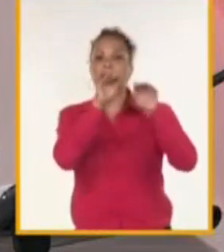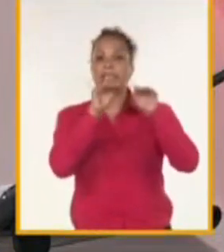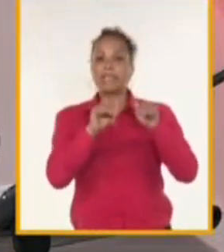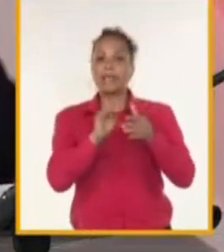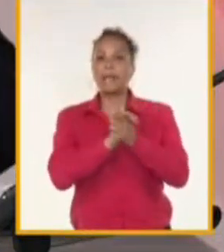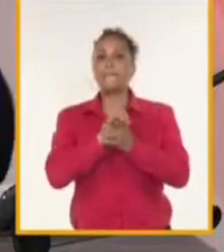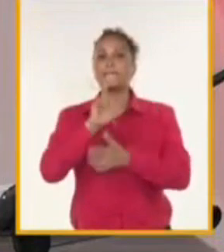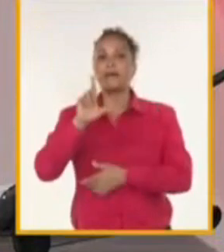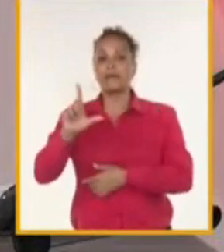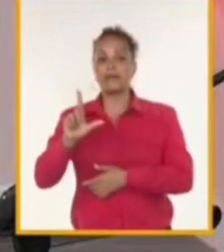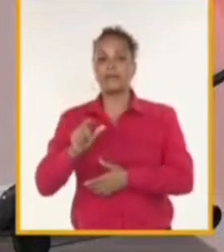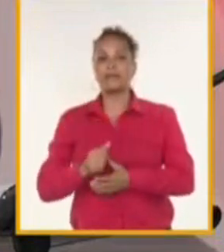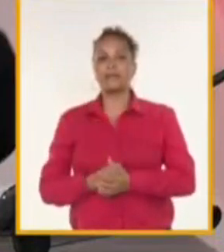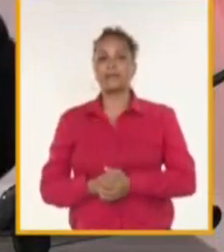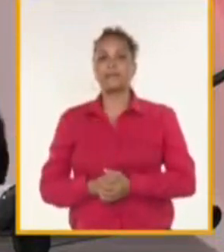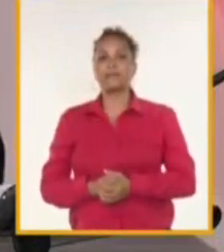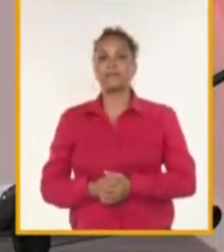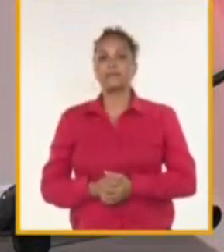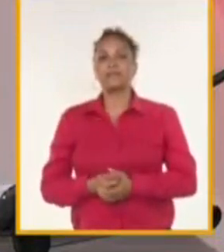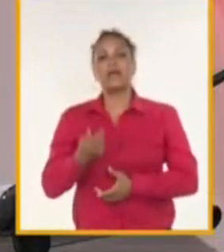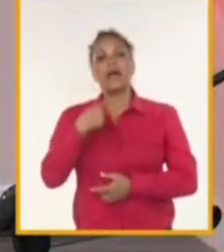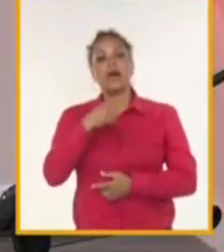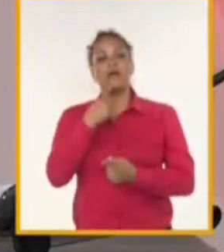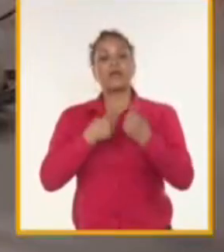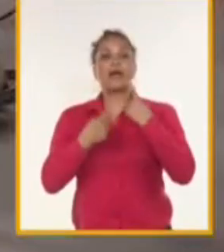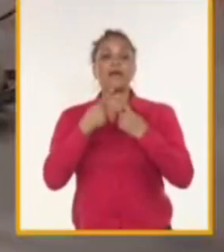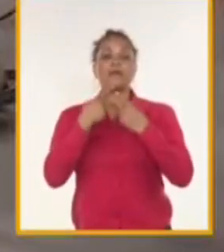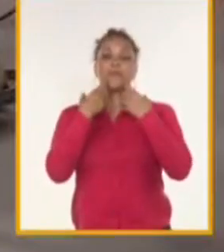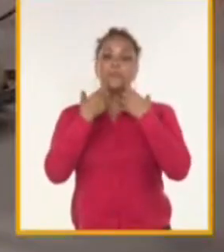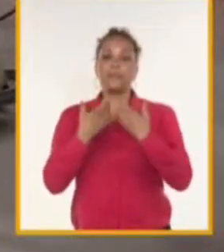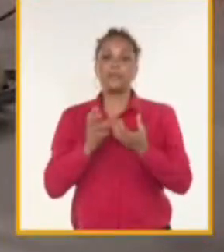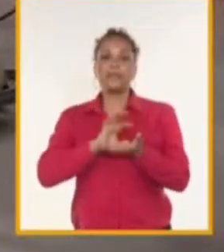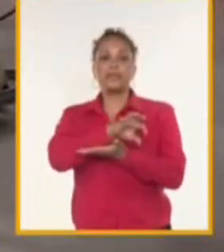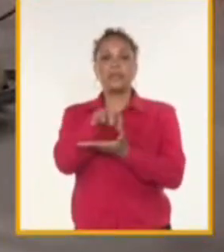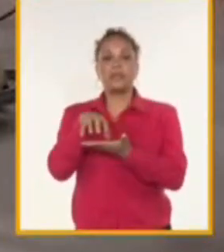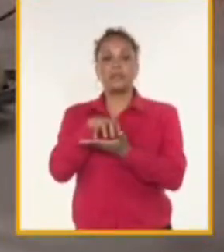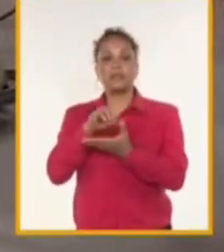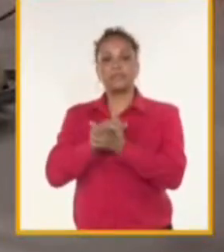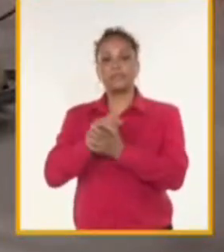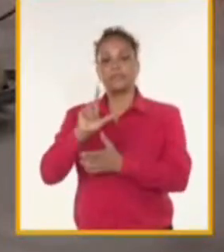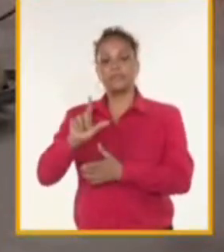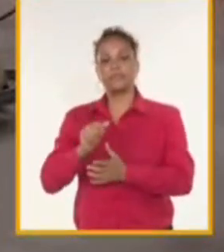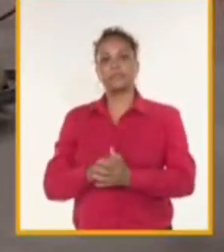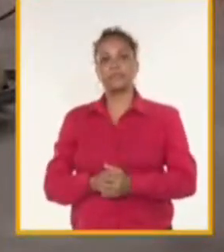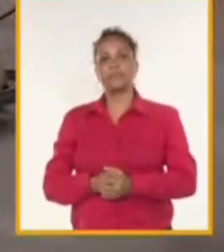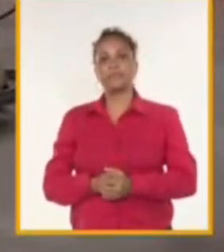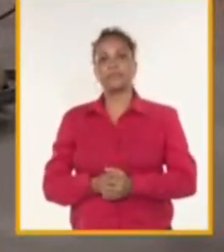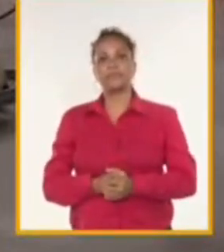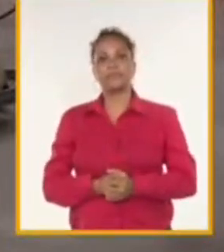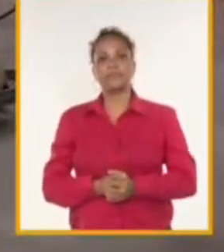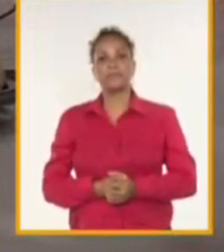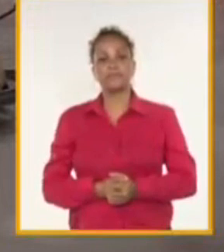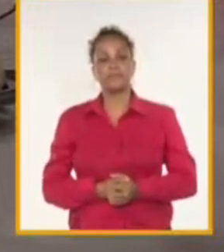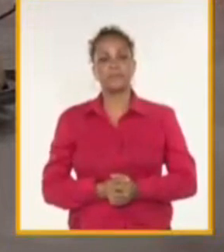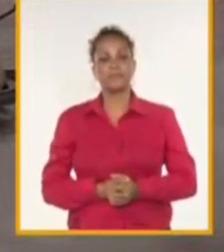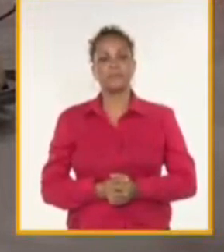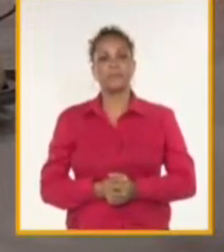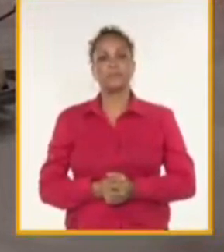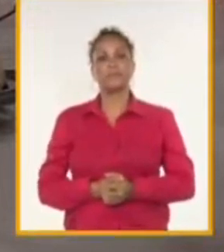ese enclave tan importante dentro del enclave que es la zona especial de desarrollo Mariel. ¿Qué significa, qué rol tiene